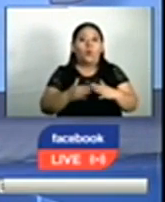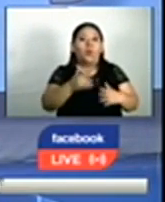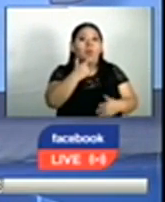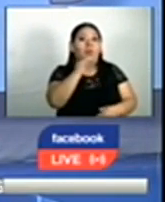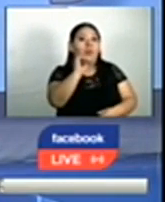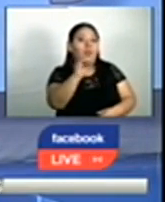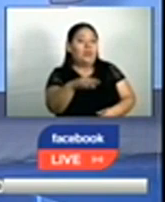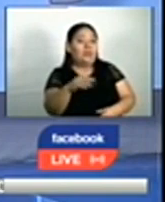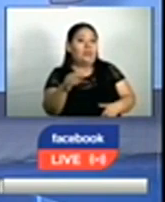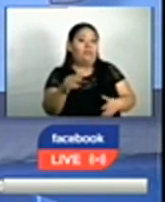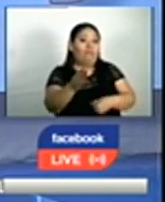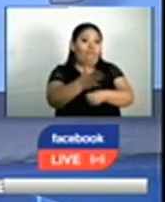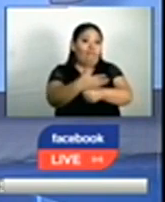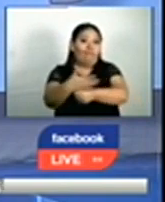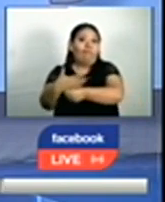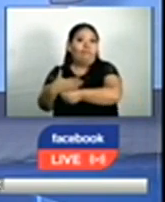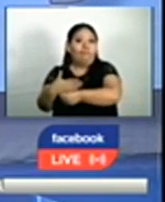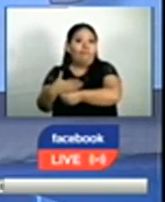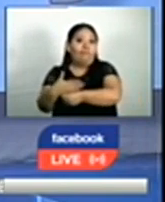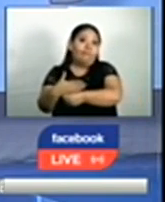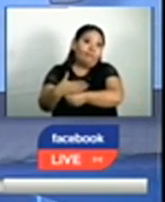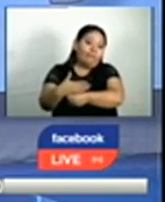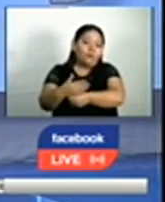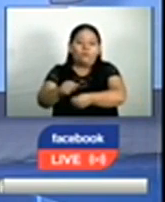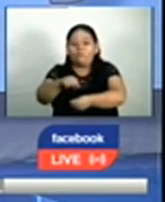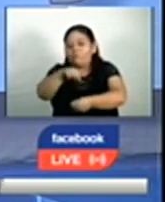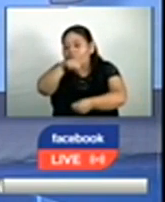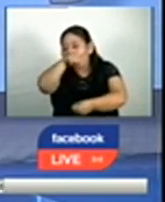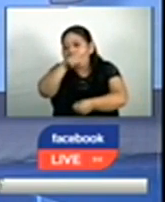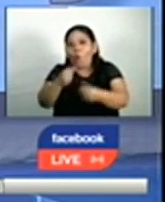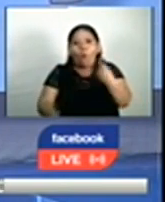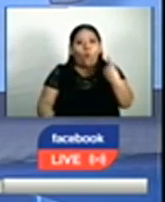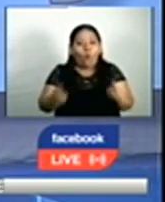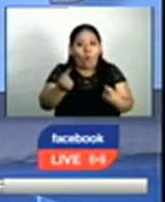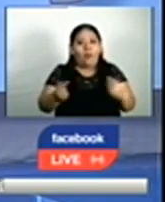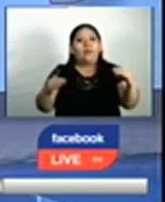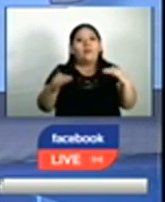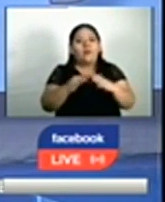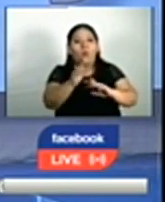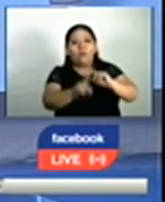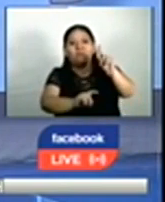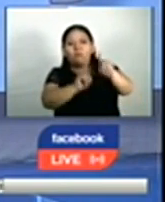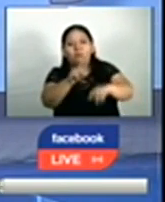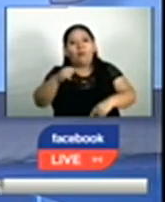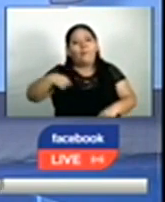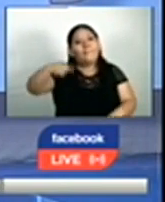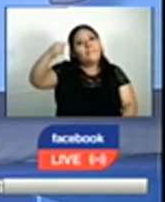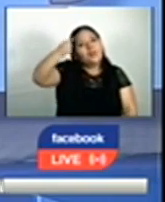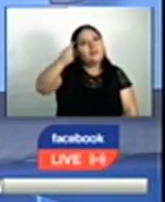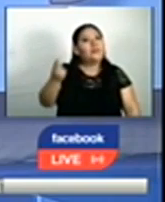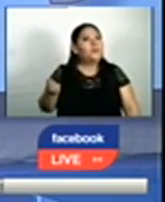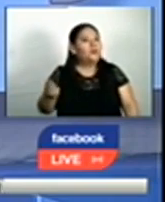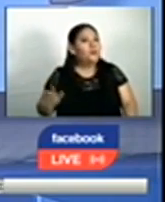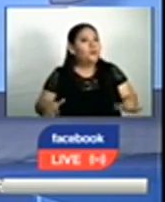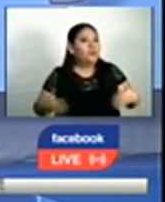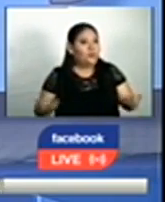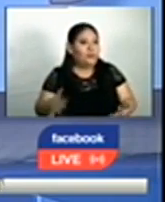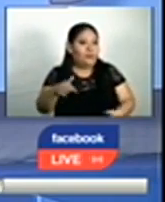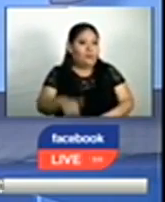cuáles son los partidos políticos que son de su preferencia, así como la percepción económica del país.